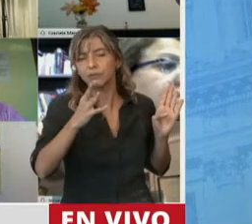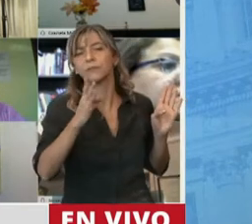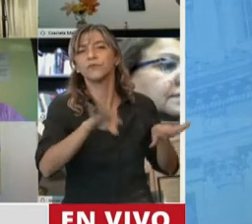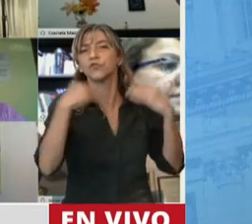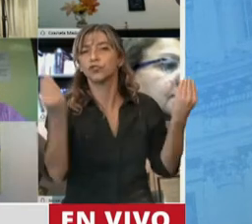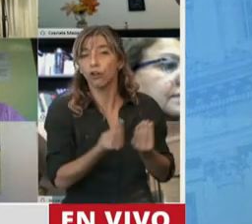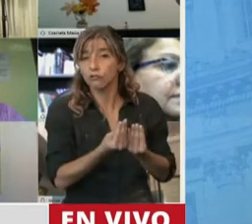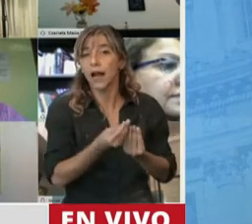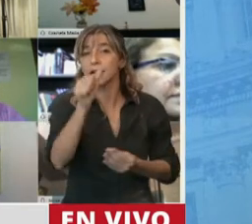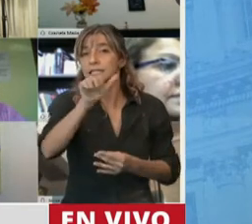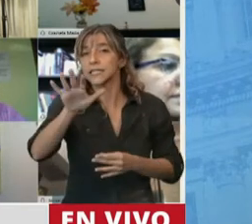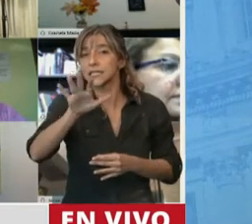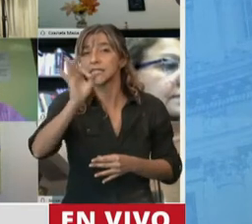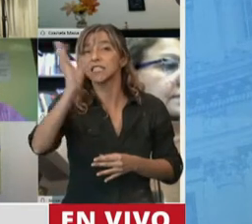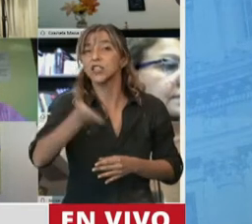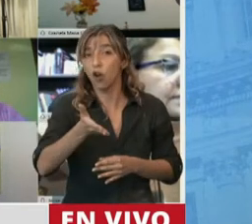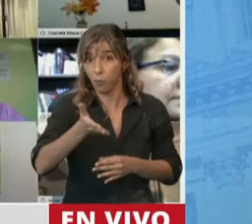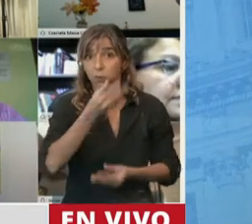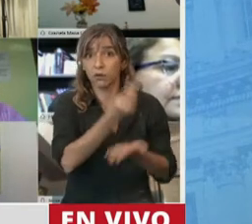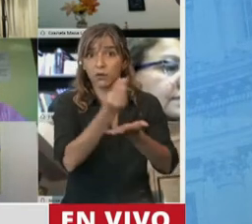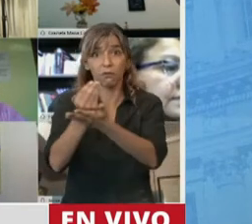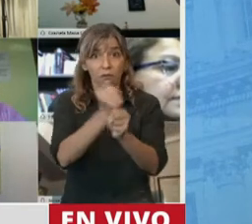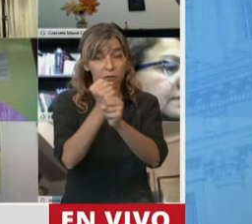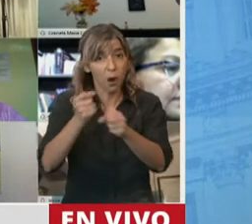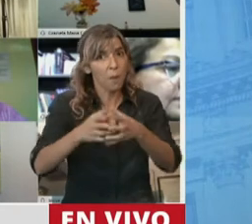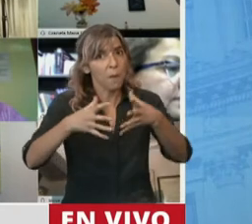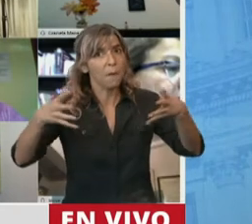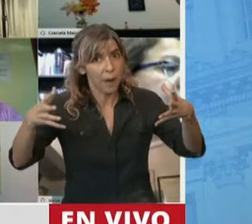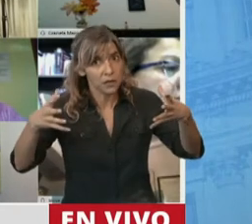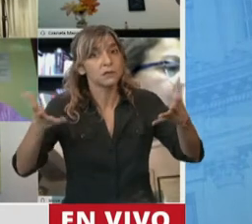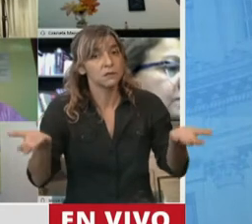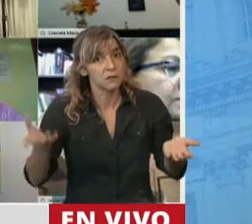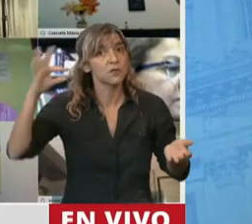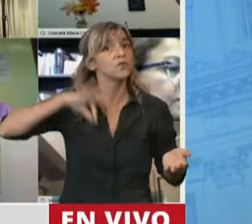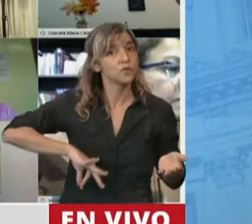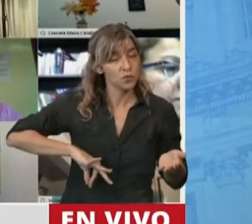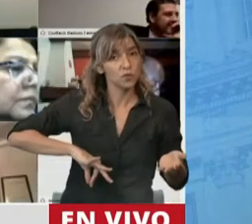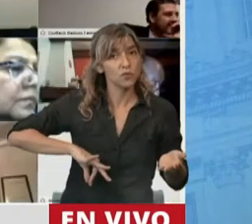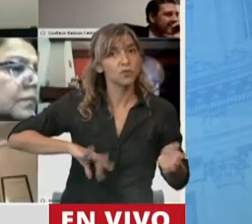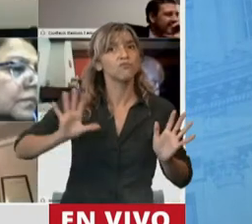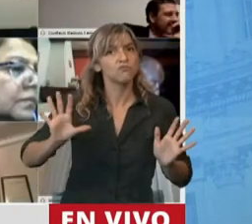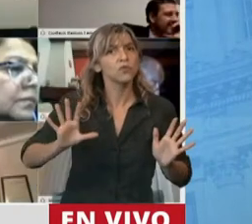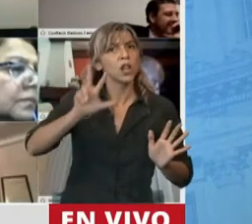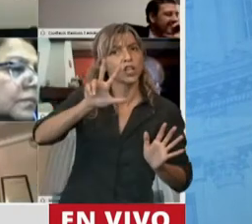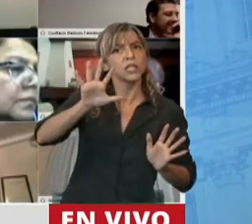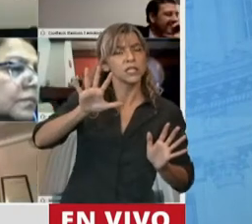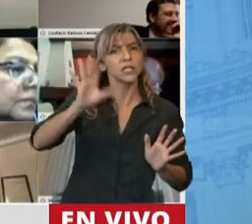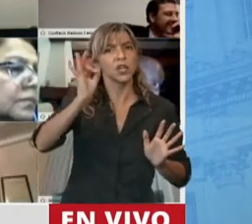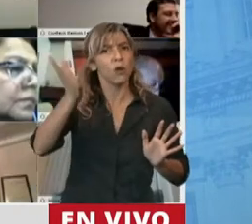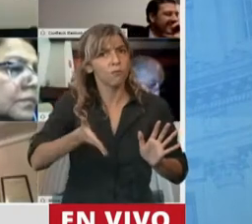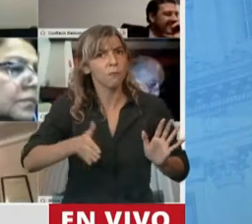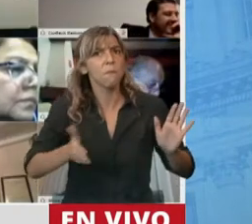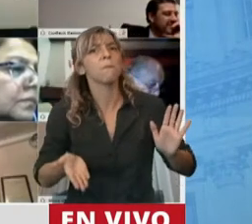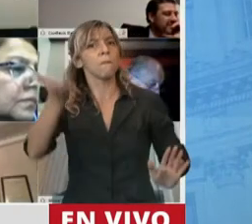65% de empleo y en el marco de los salarios, un 35% más elevado que el